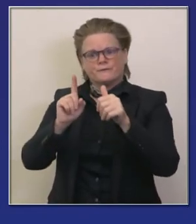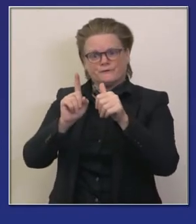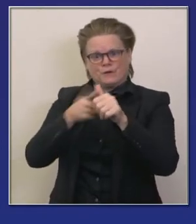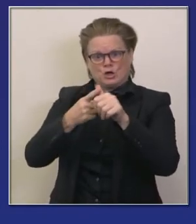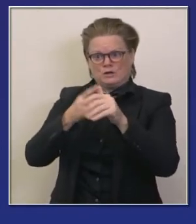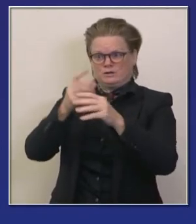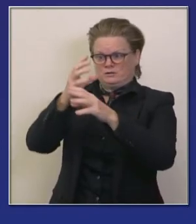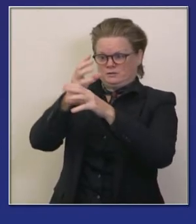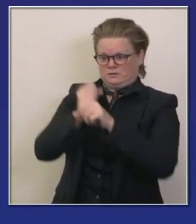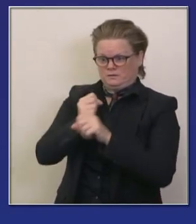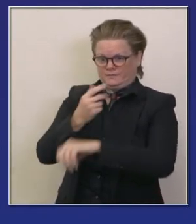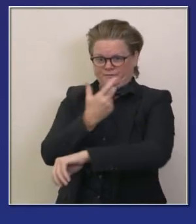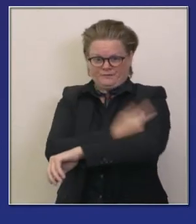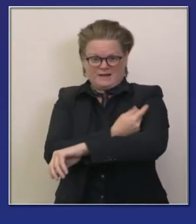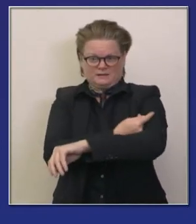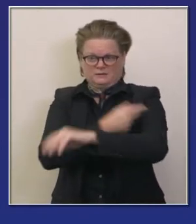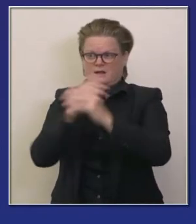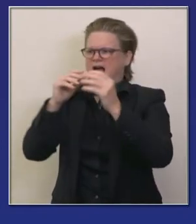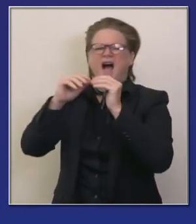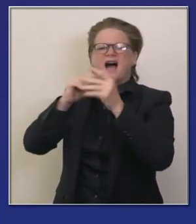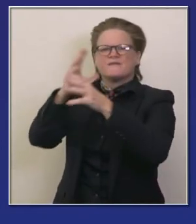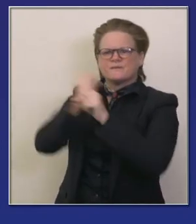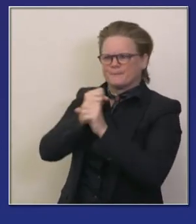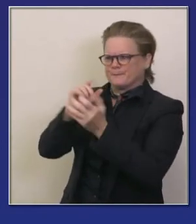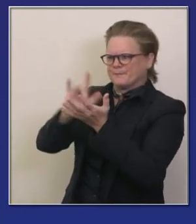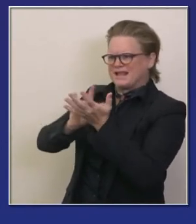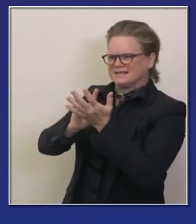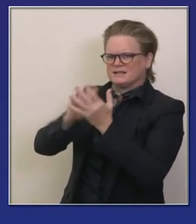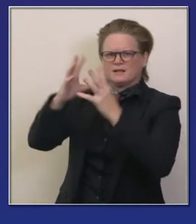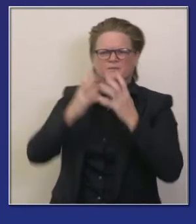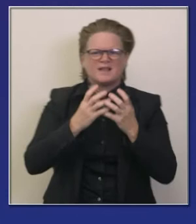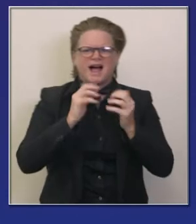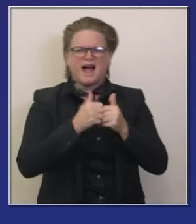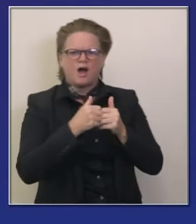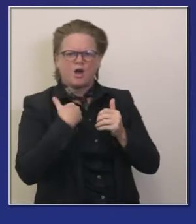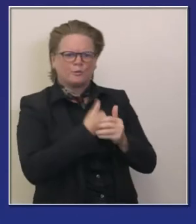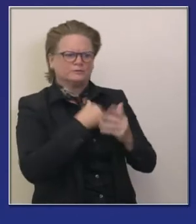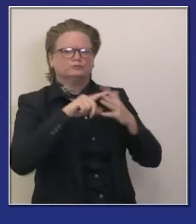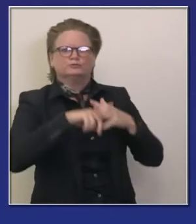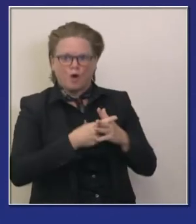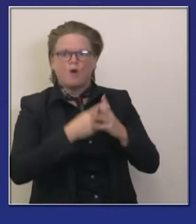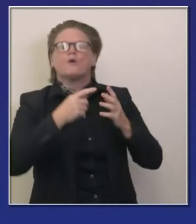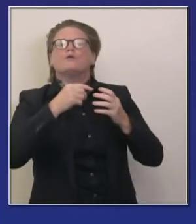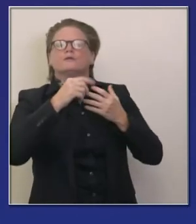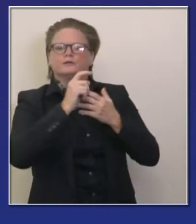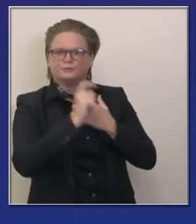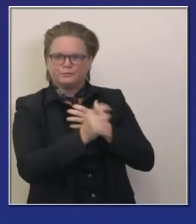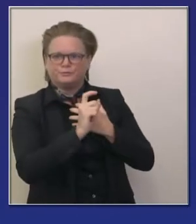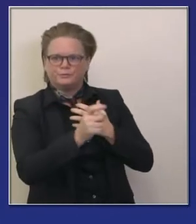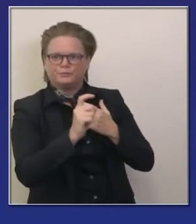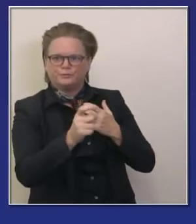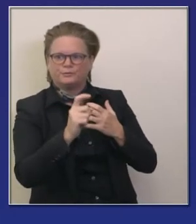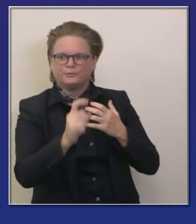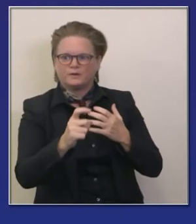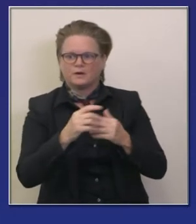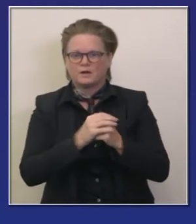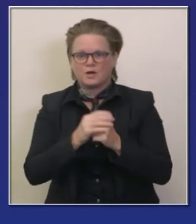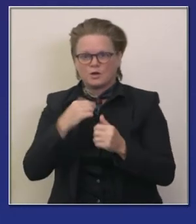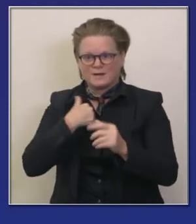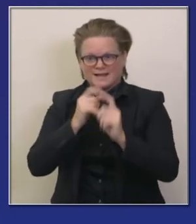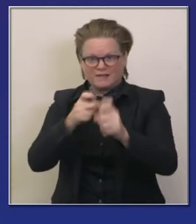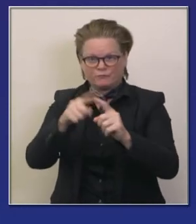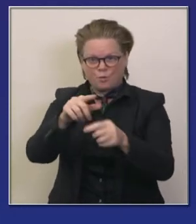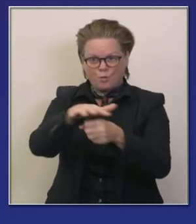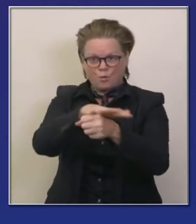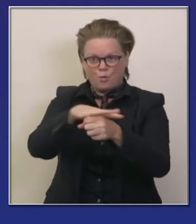vacunas pero cómo pueden distribuir esas vacunas esos planes también se han presentado no sólo los planes estatales sino los planes